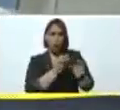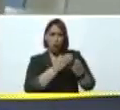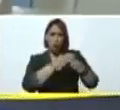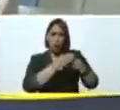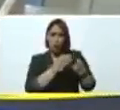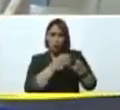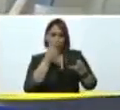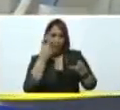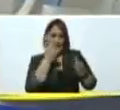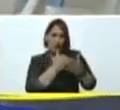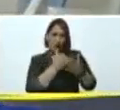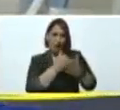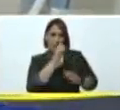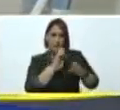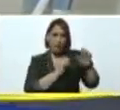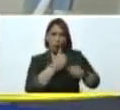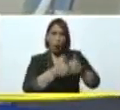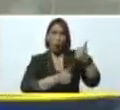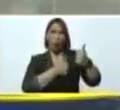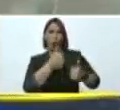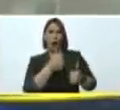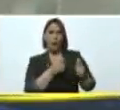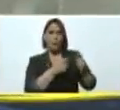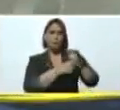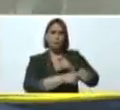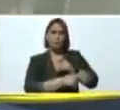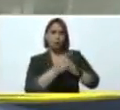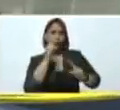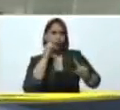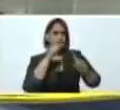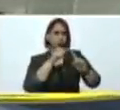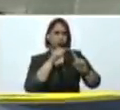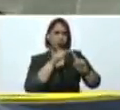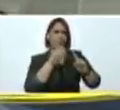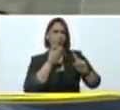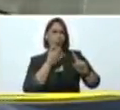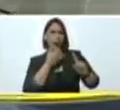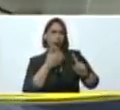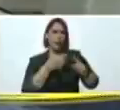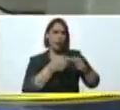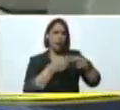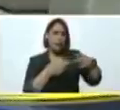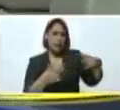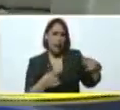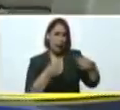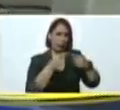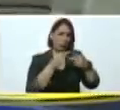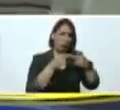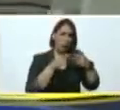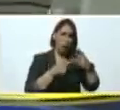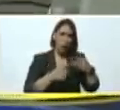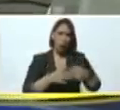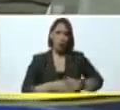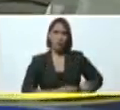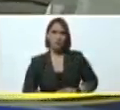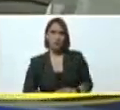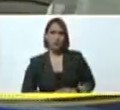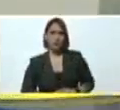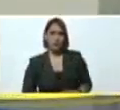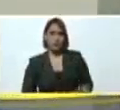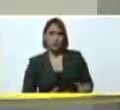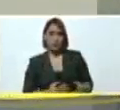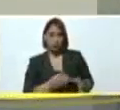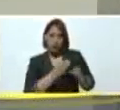Para ver cuáles son sus alteraciones. Desde el punto de vista de los cromosomas. Que se expresan